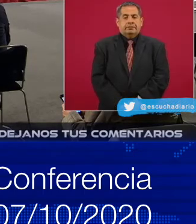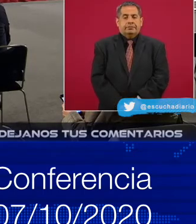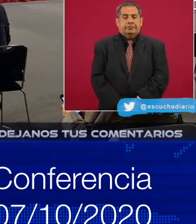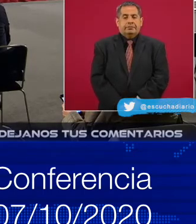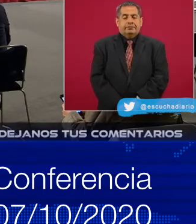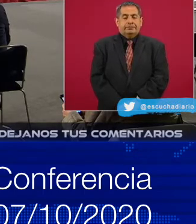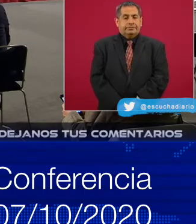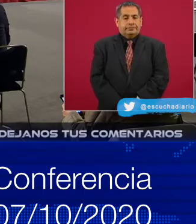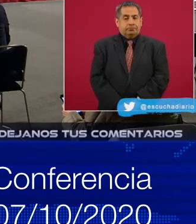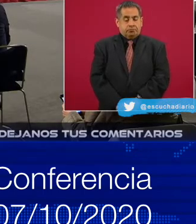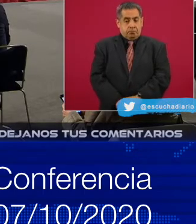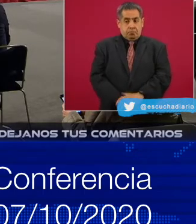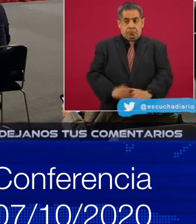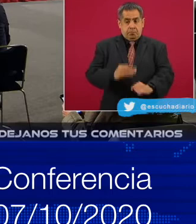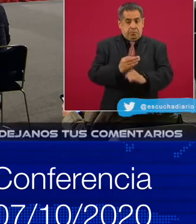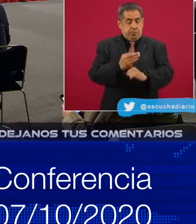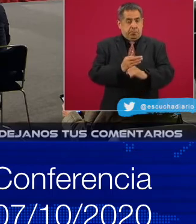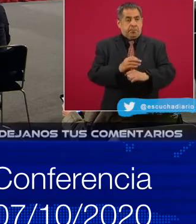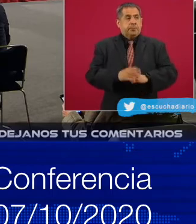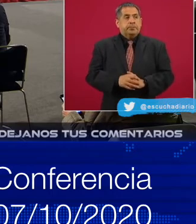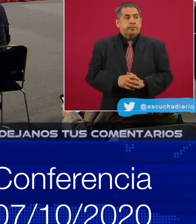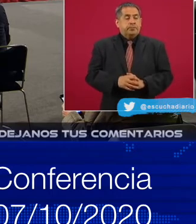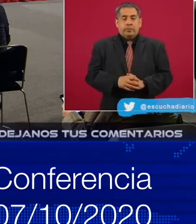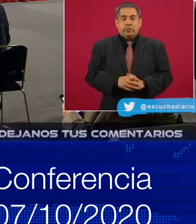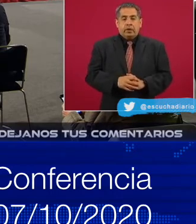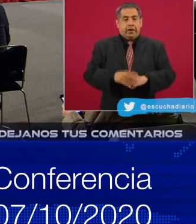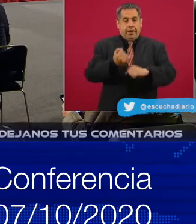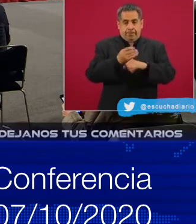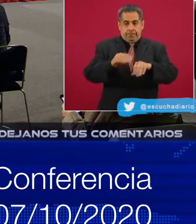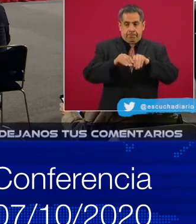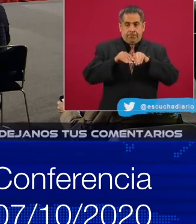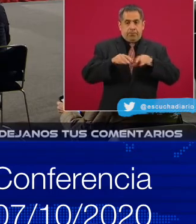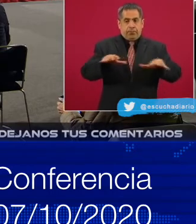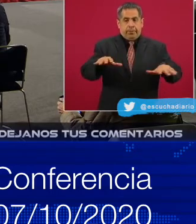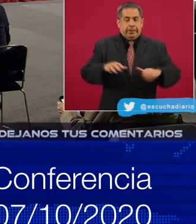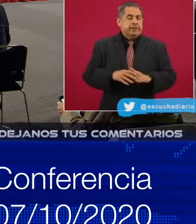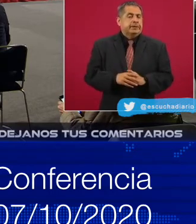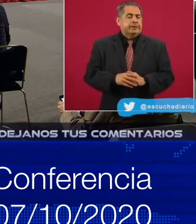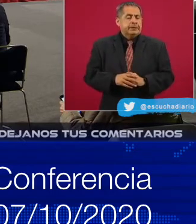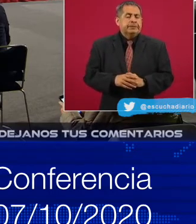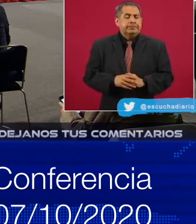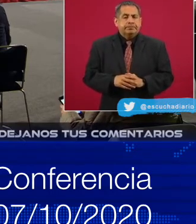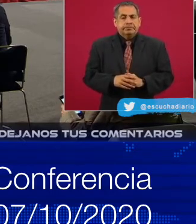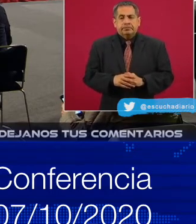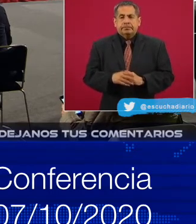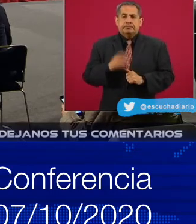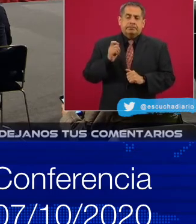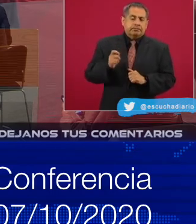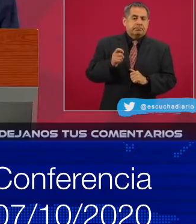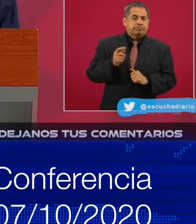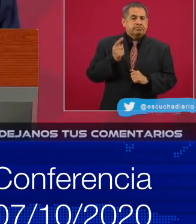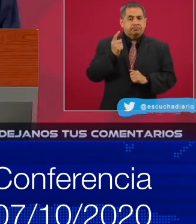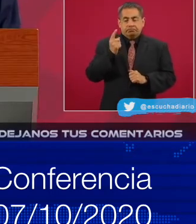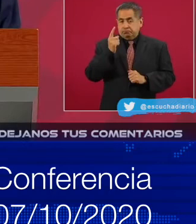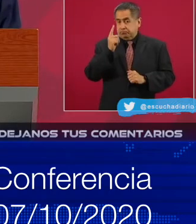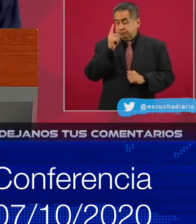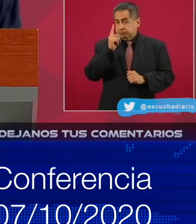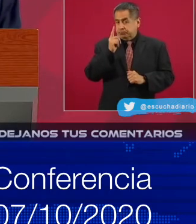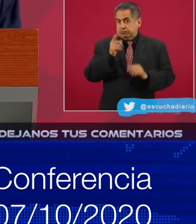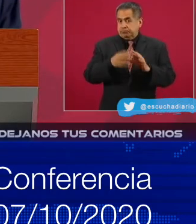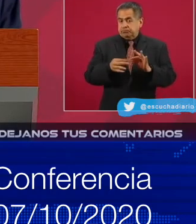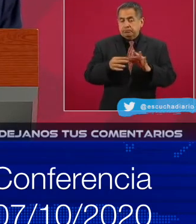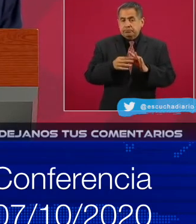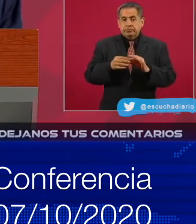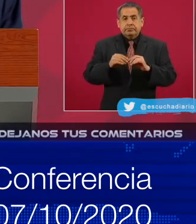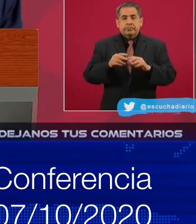Bueno, vamos a informar. Lo primero es lo que